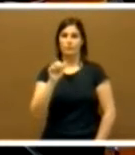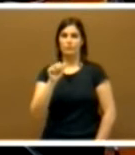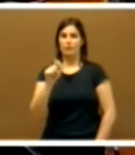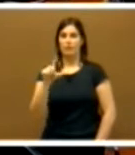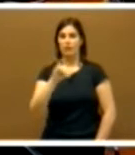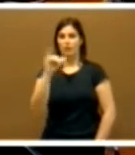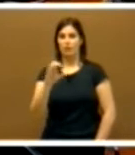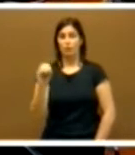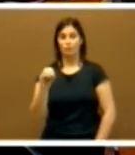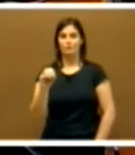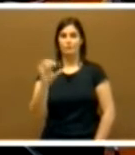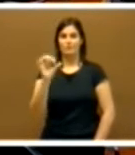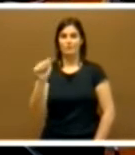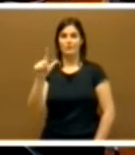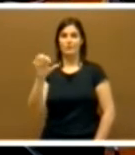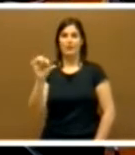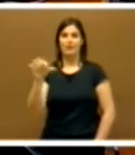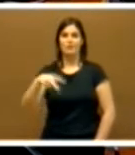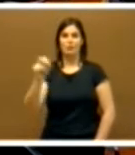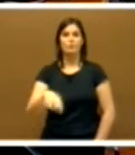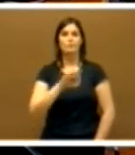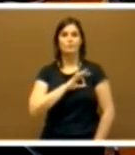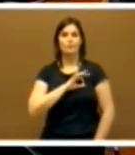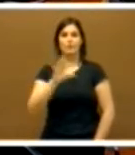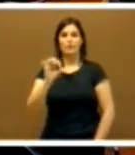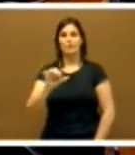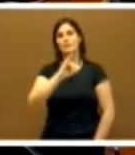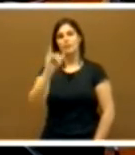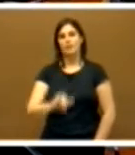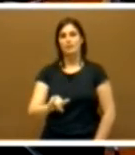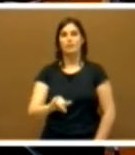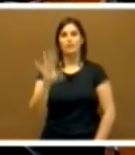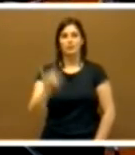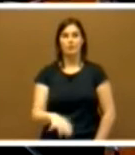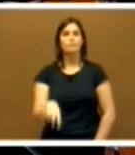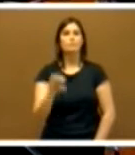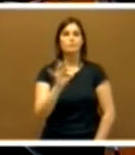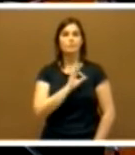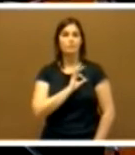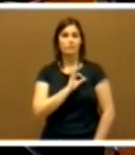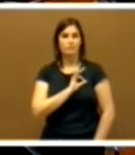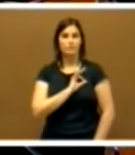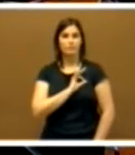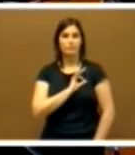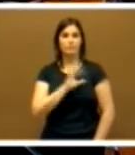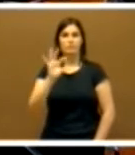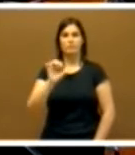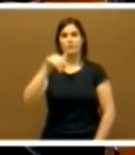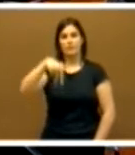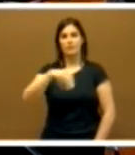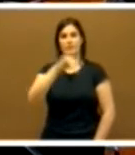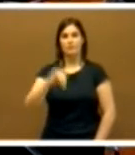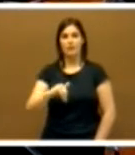Alonso Don Luis Francisco Sánchez Álvarez Don Diego Sánchez